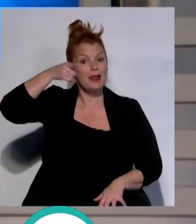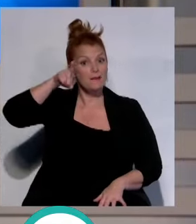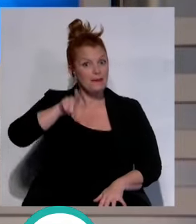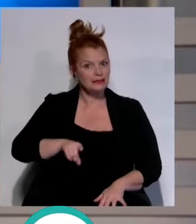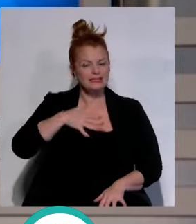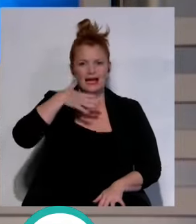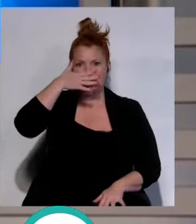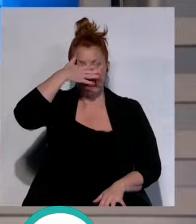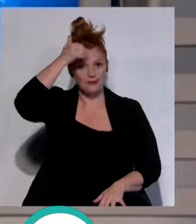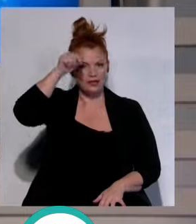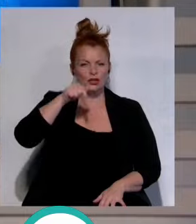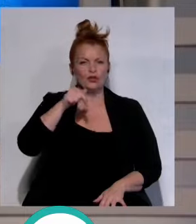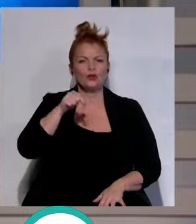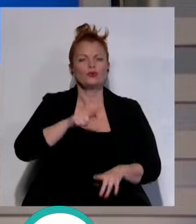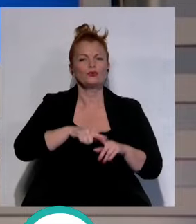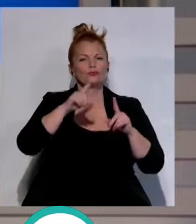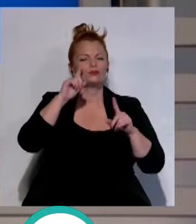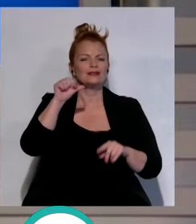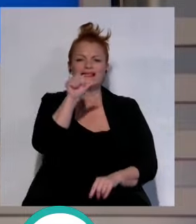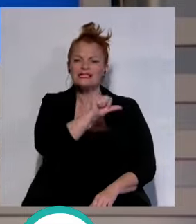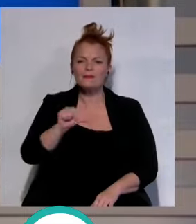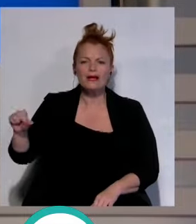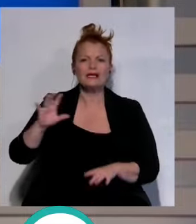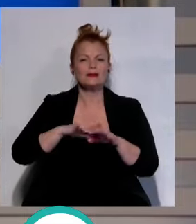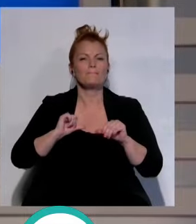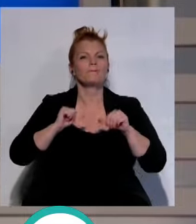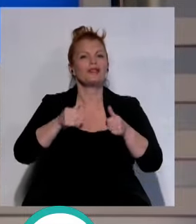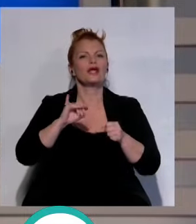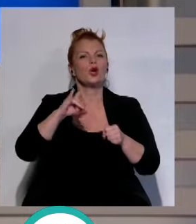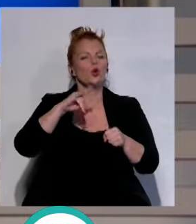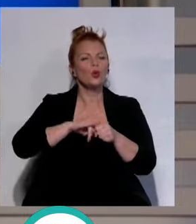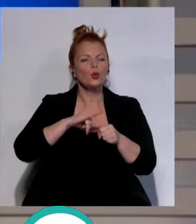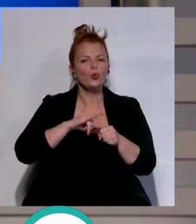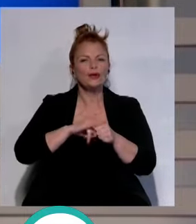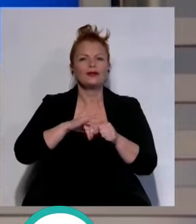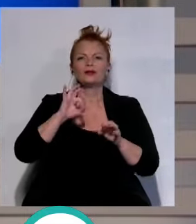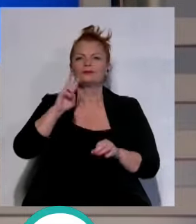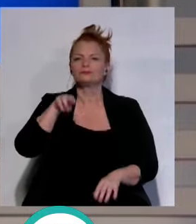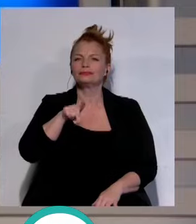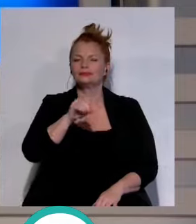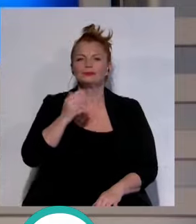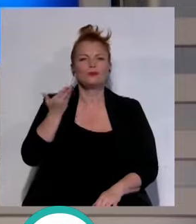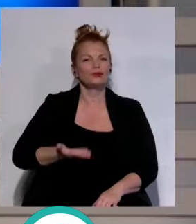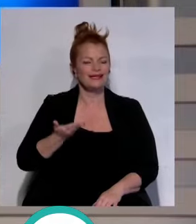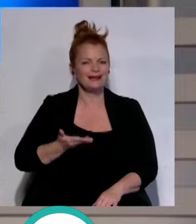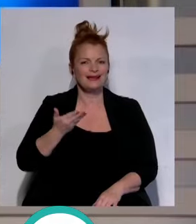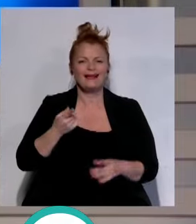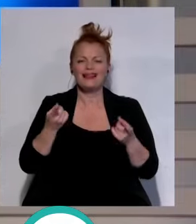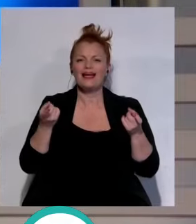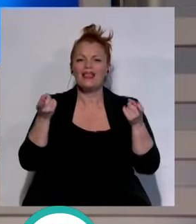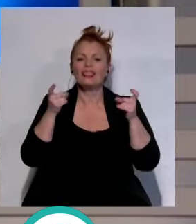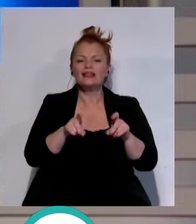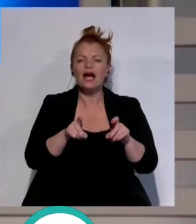abril, comenzamos este recorrido semanal en la jornada del lunes con el eco de la importantísima cita en Cádiz con la